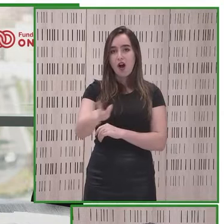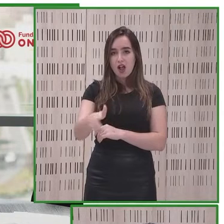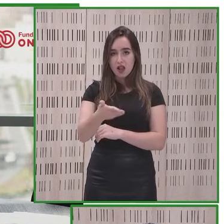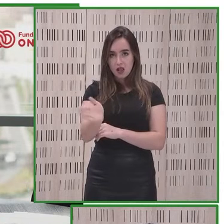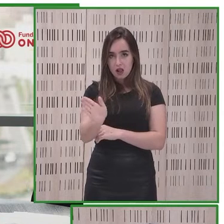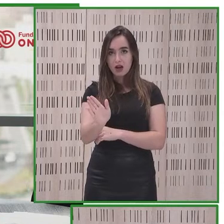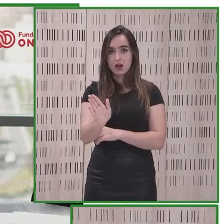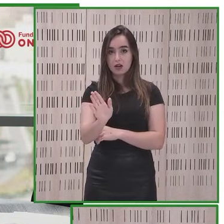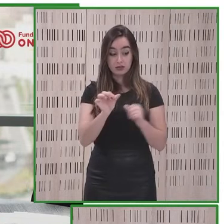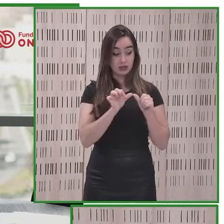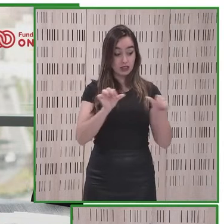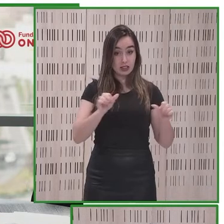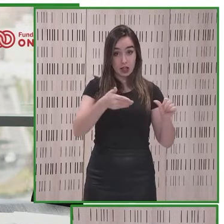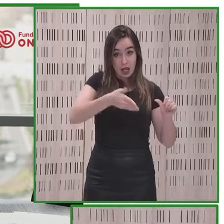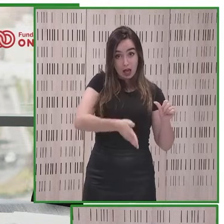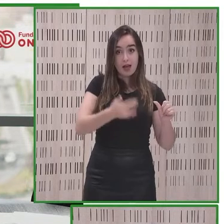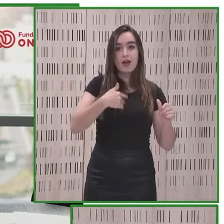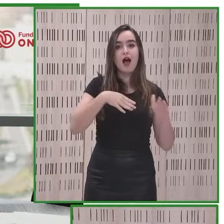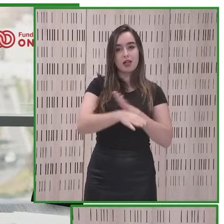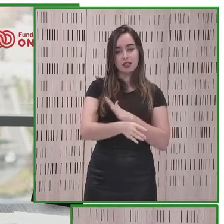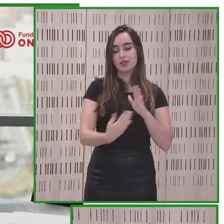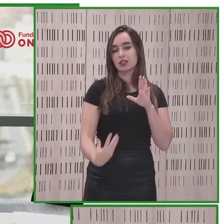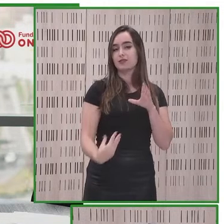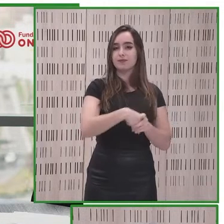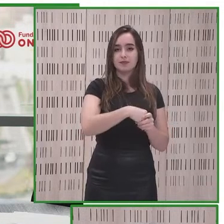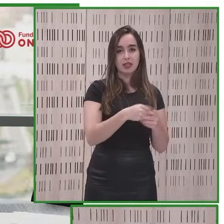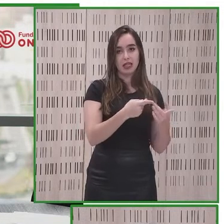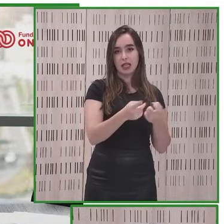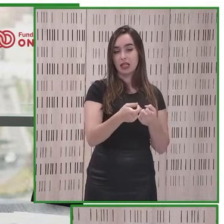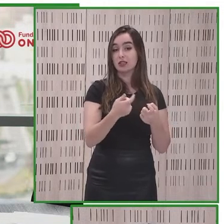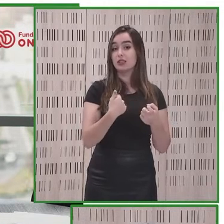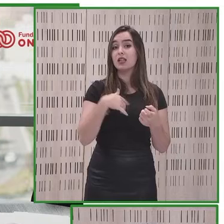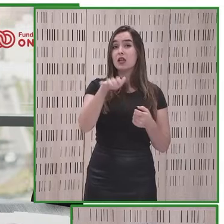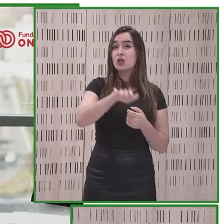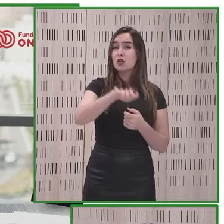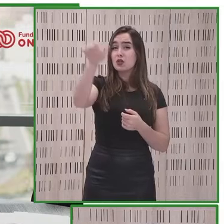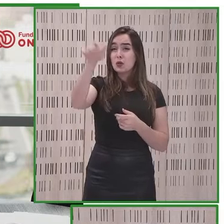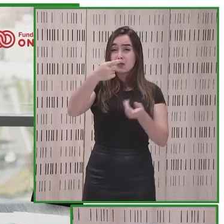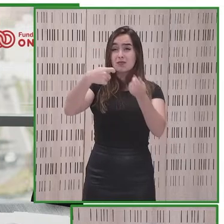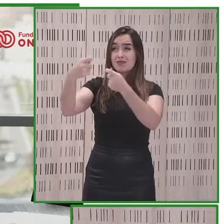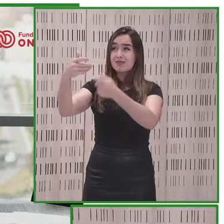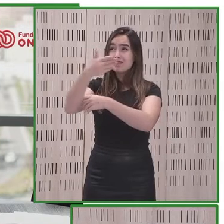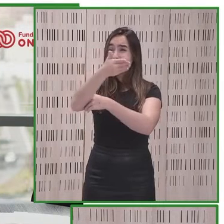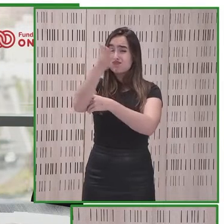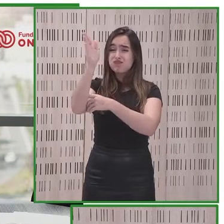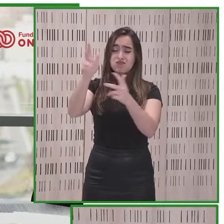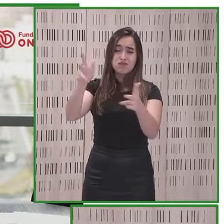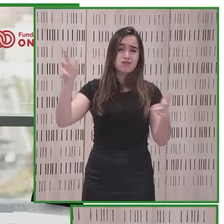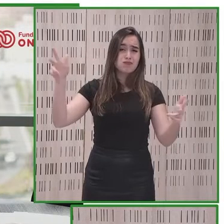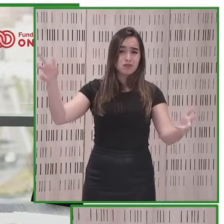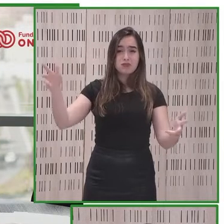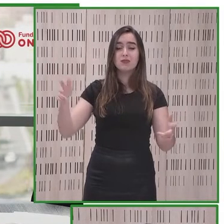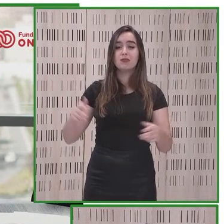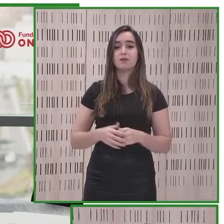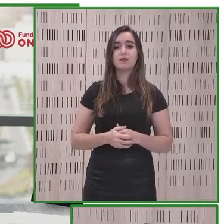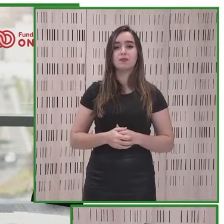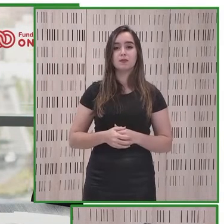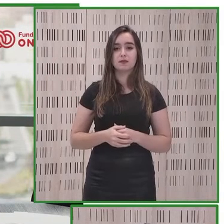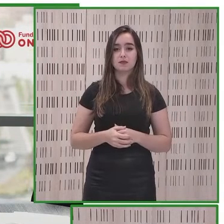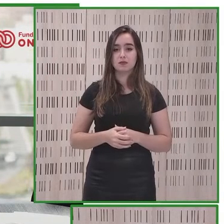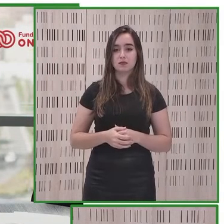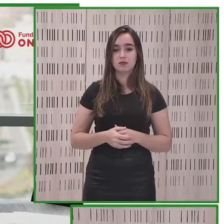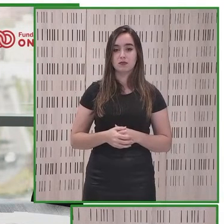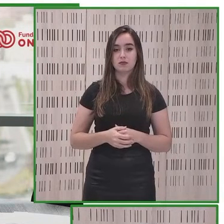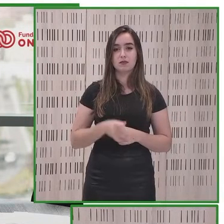el mercado europeo es un gran mercado, un mercado muy interesante